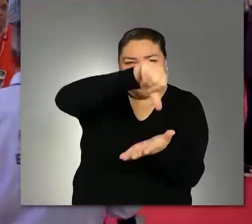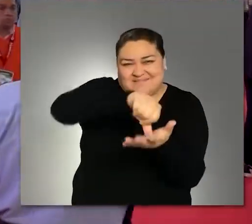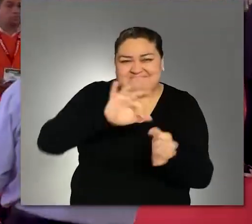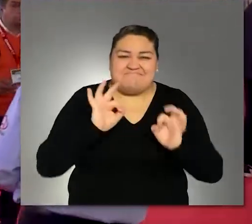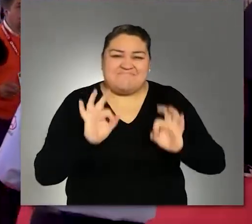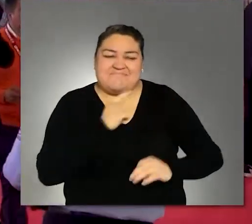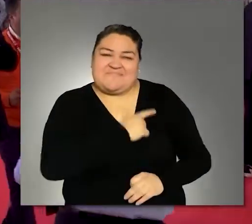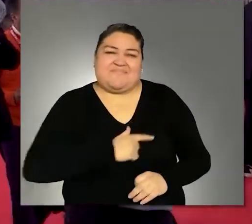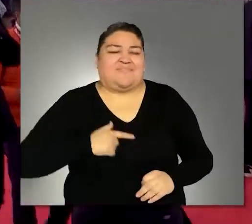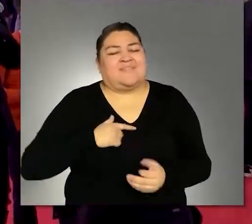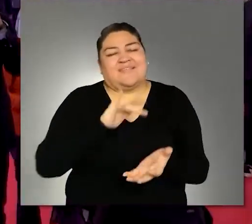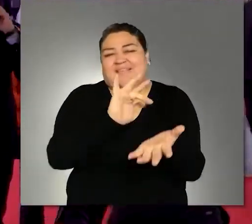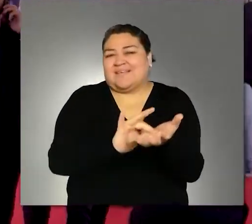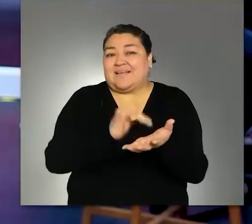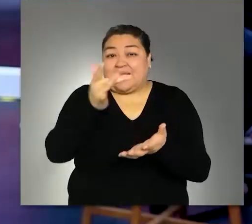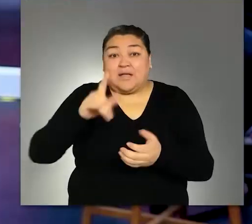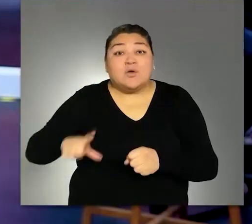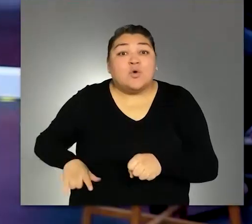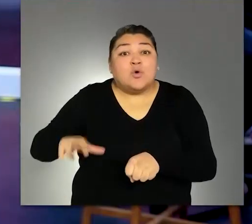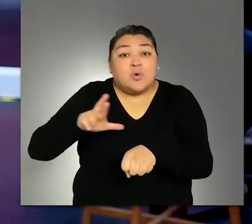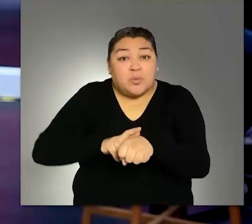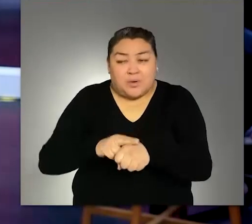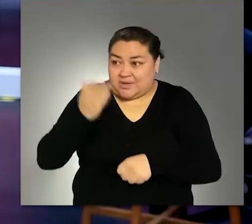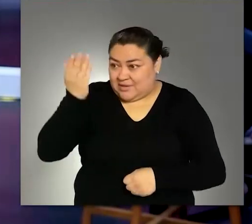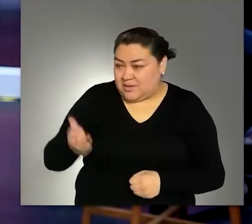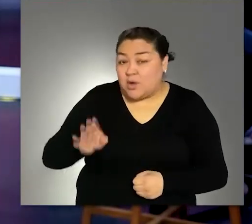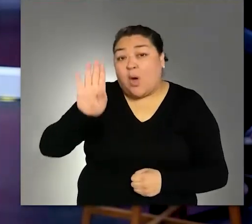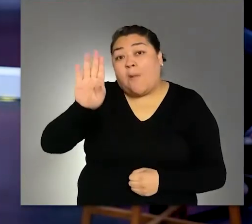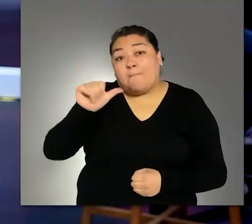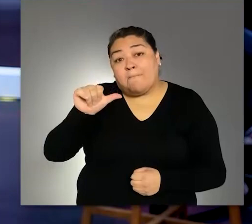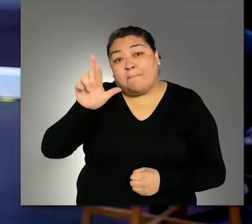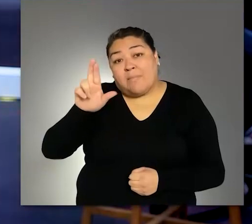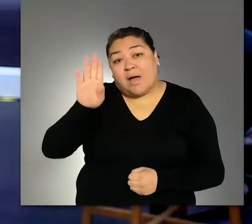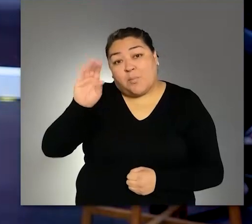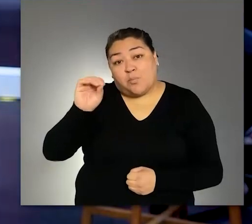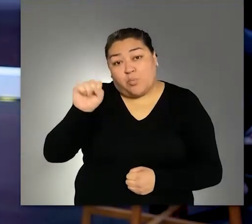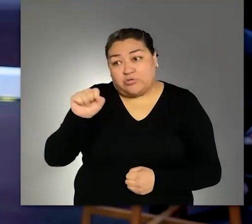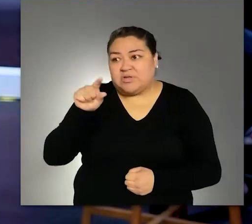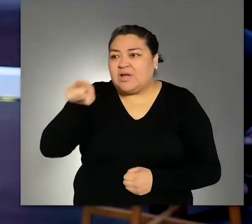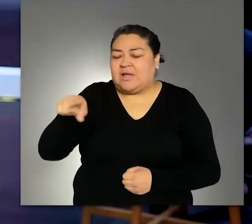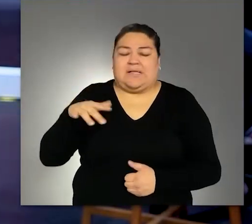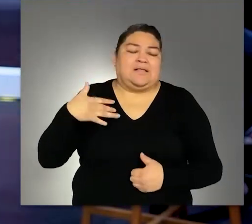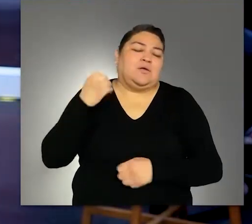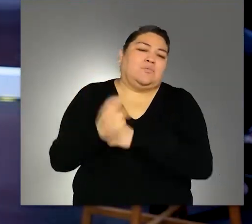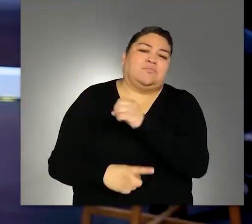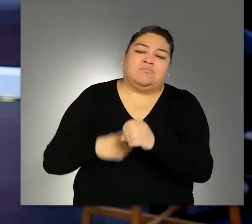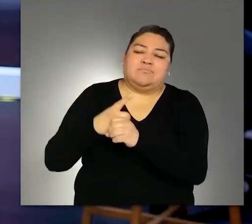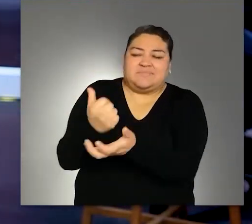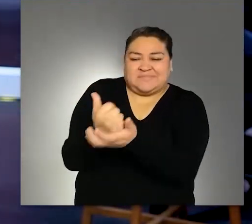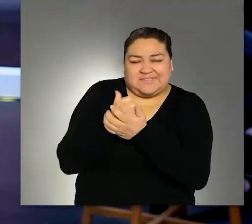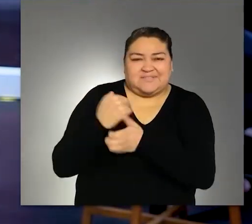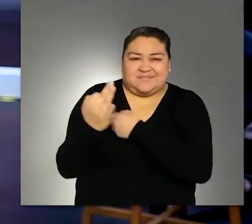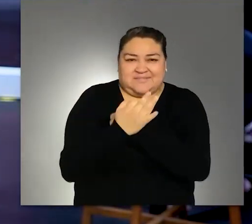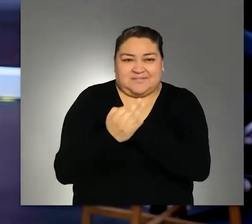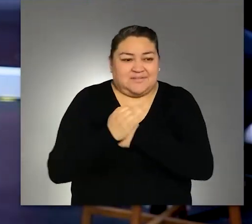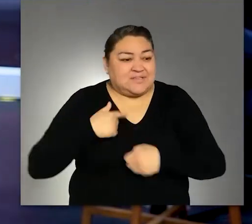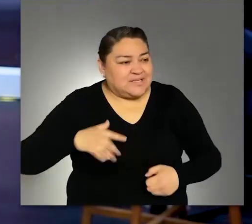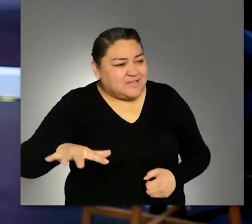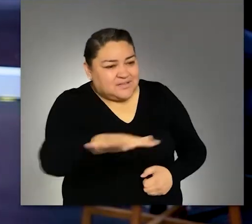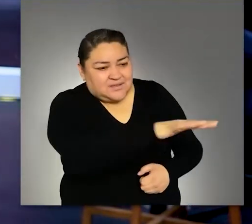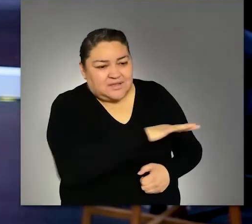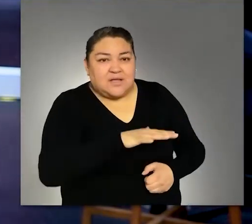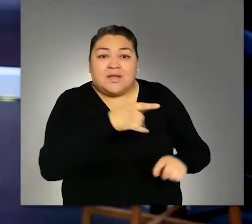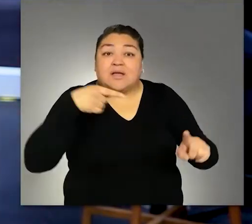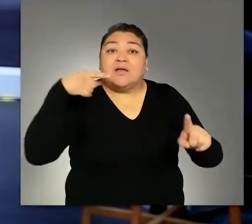aquí del Centro Histórico también. Muchísimas gracias al Gobernador Miguel Barbosa, que nos dio la oportunidad a todos,